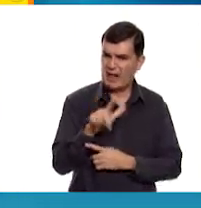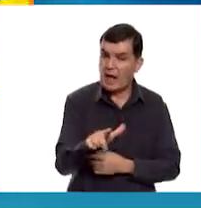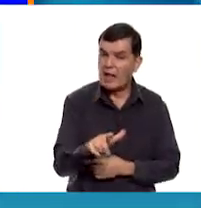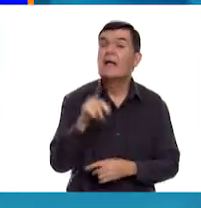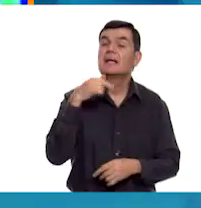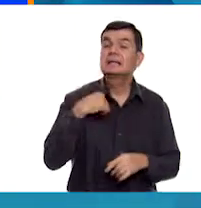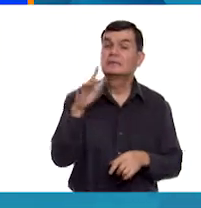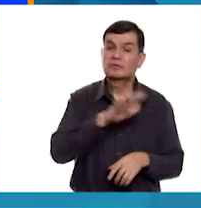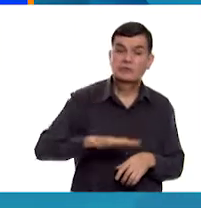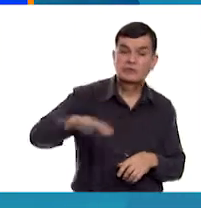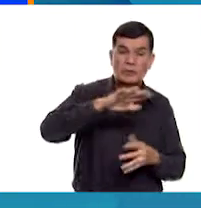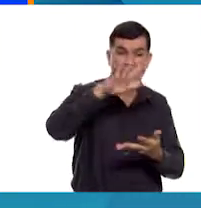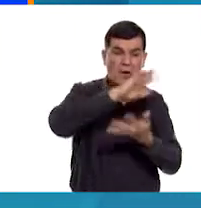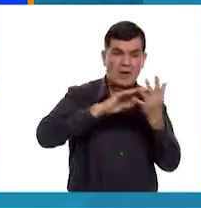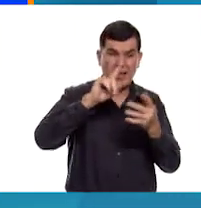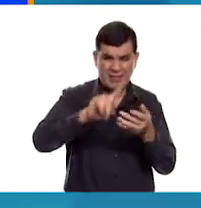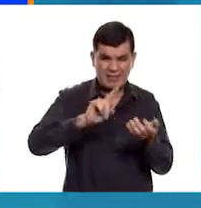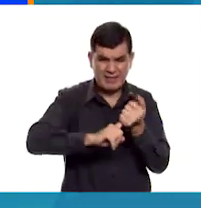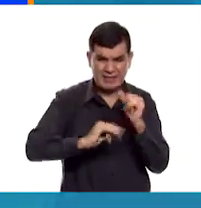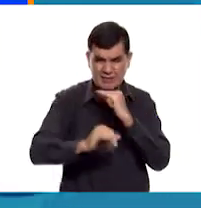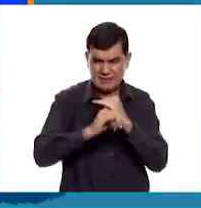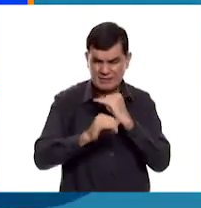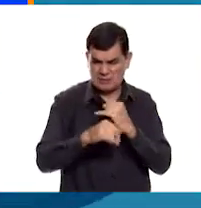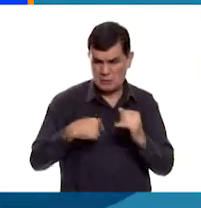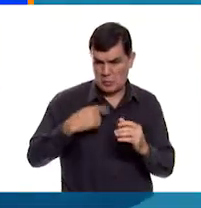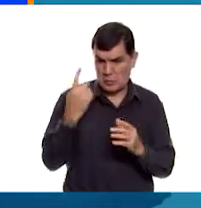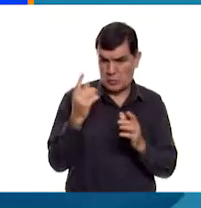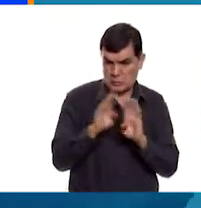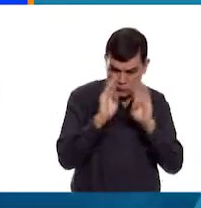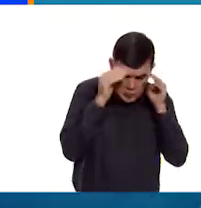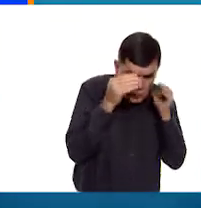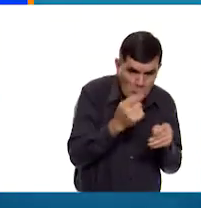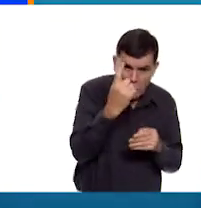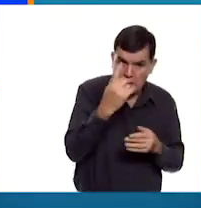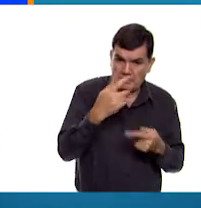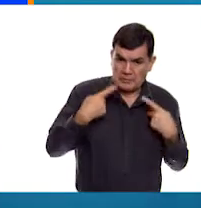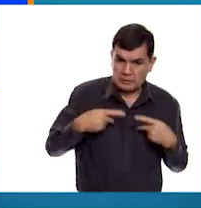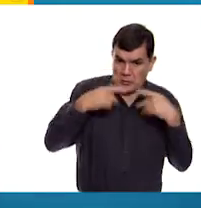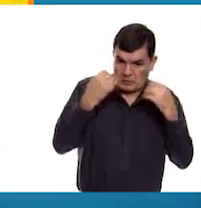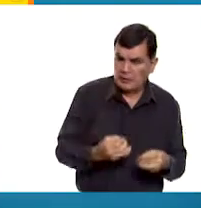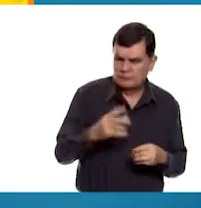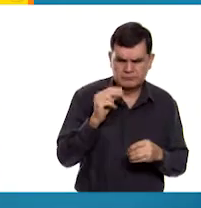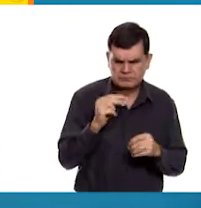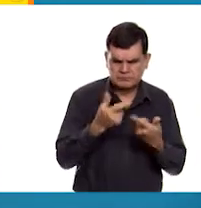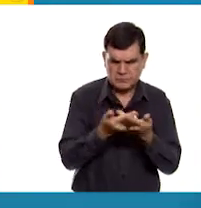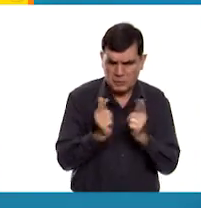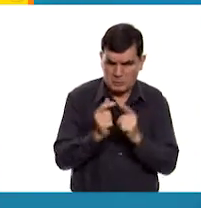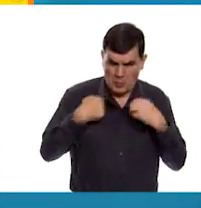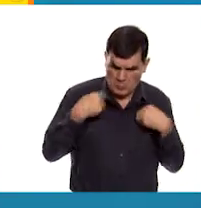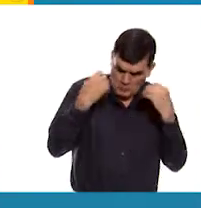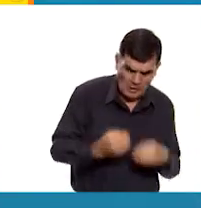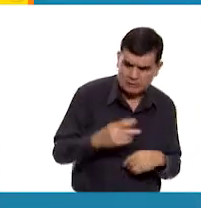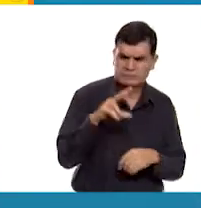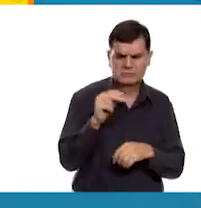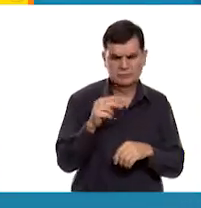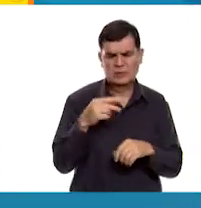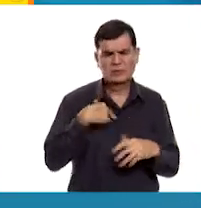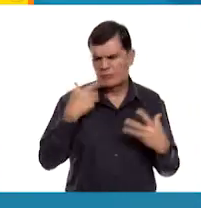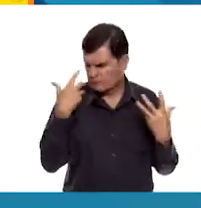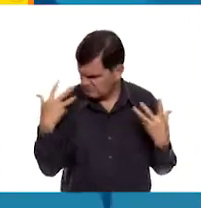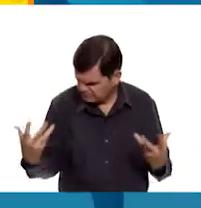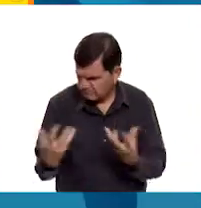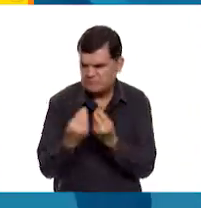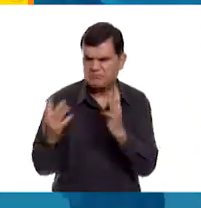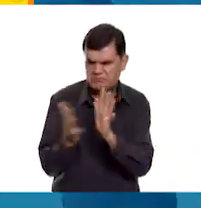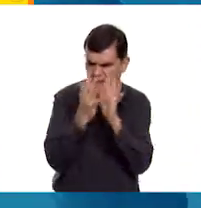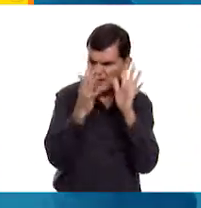en el ciberespacio no existen actividades exclusivas para una sola persona o grupo, por lo que nunca debes negar la participación